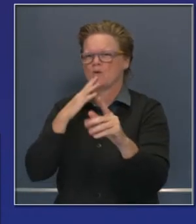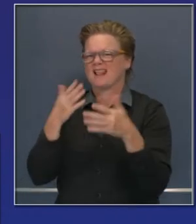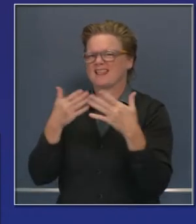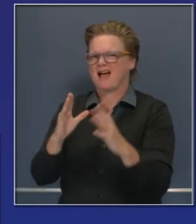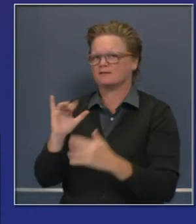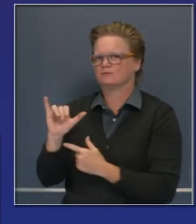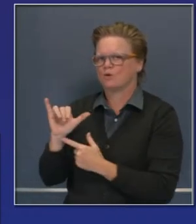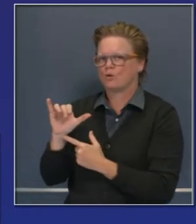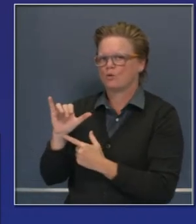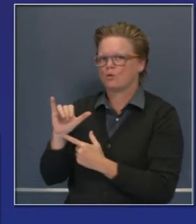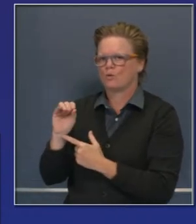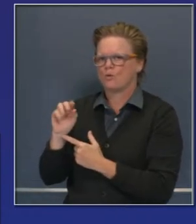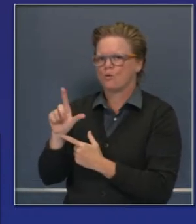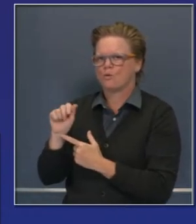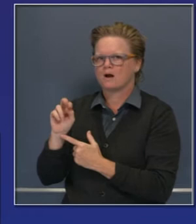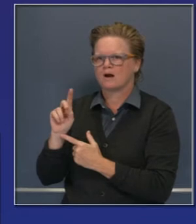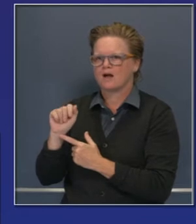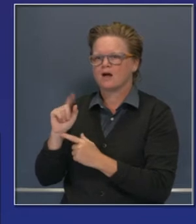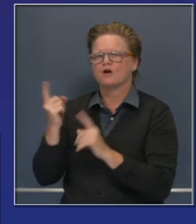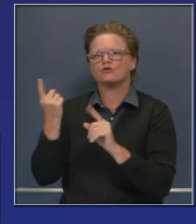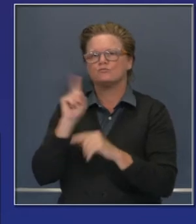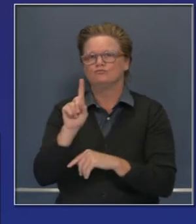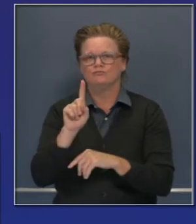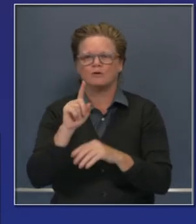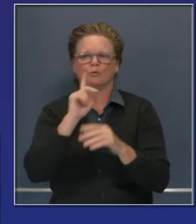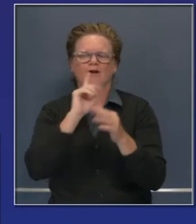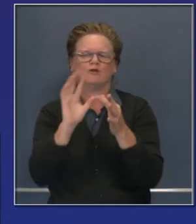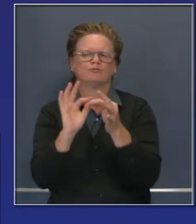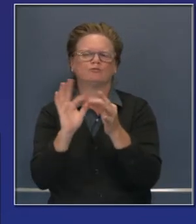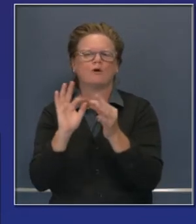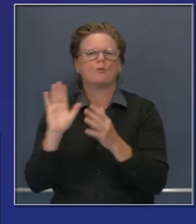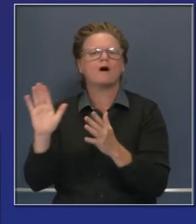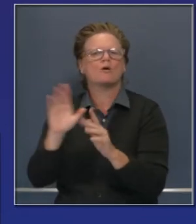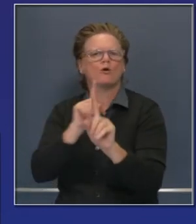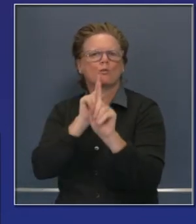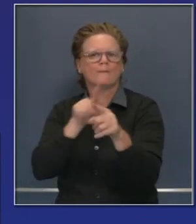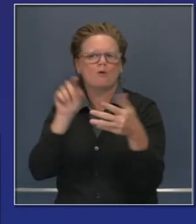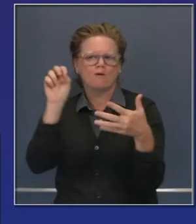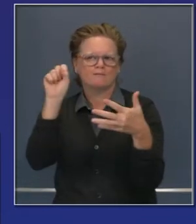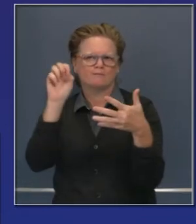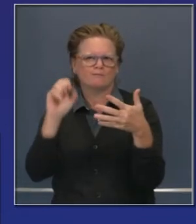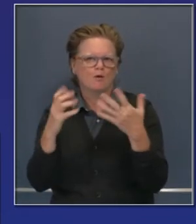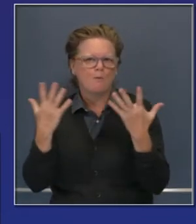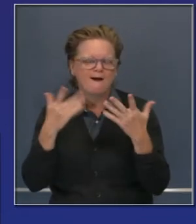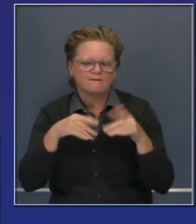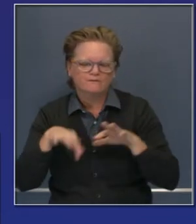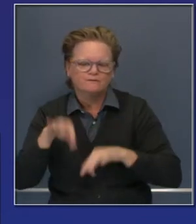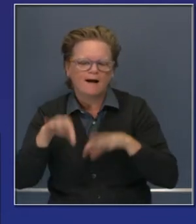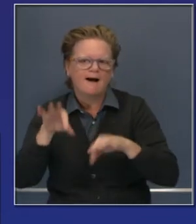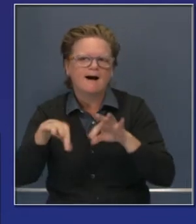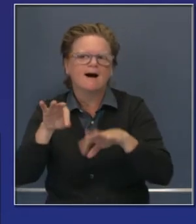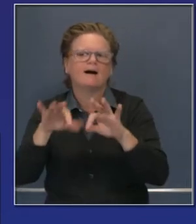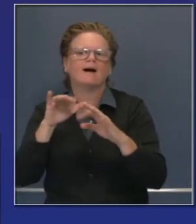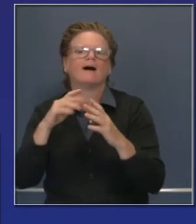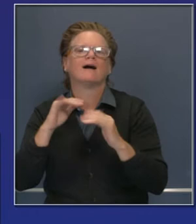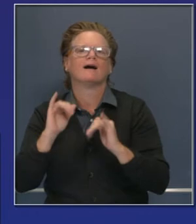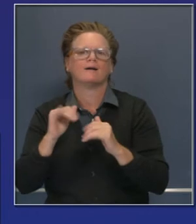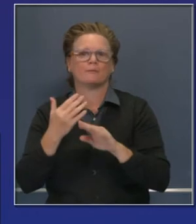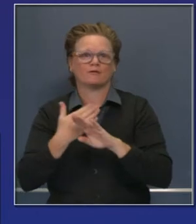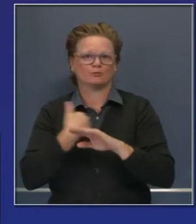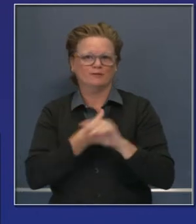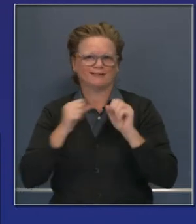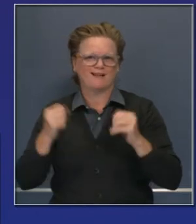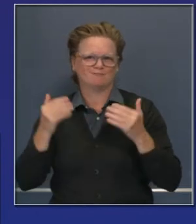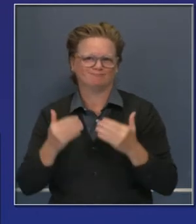secretaria de Richland para que hable de los esfuerzos de su equipo, las recomendaciones de su equipo y las recomendaciones para seguir